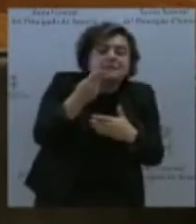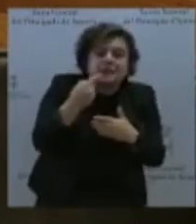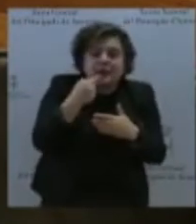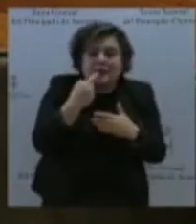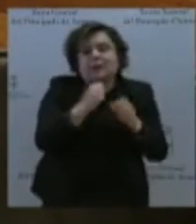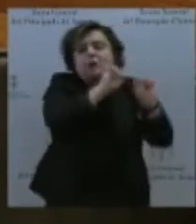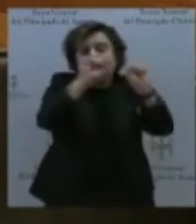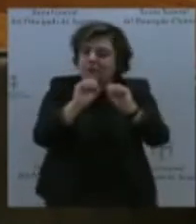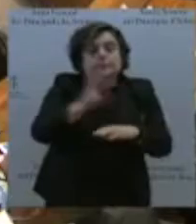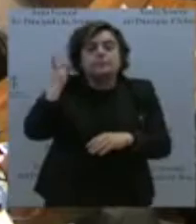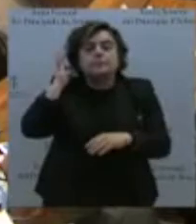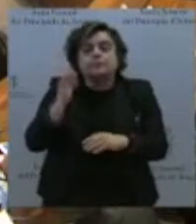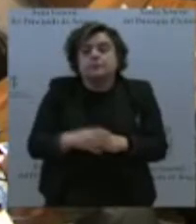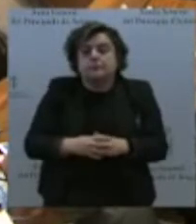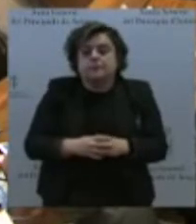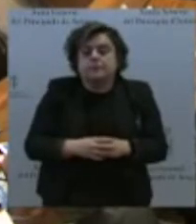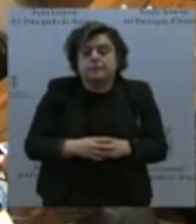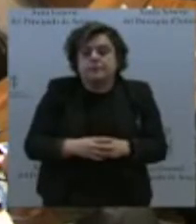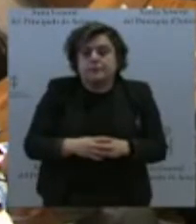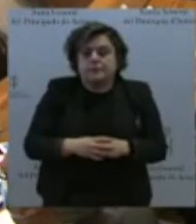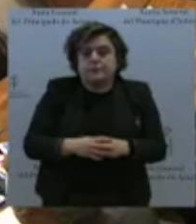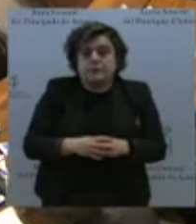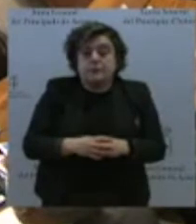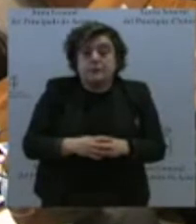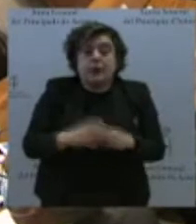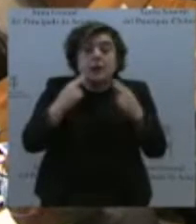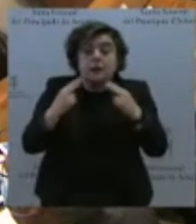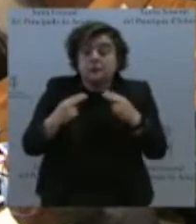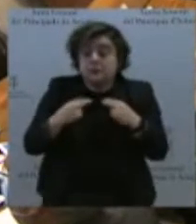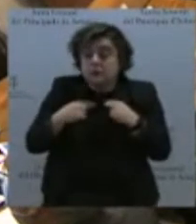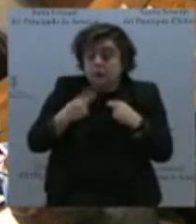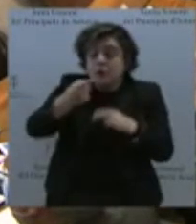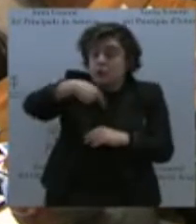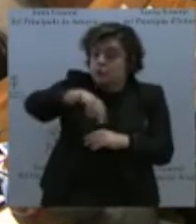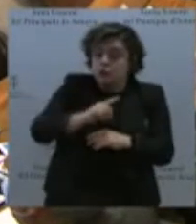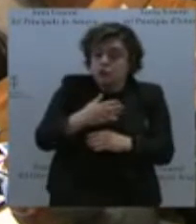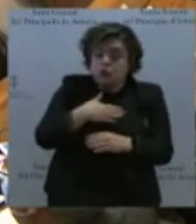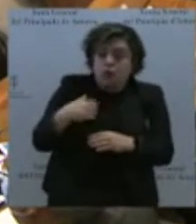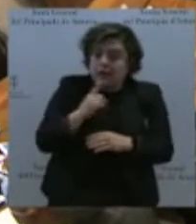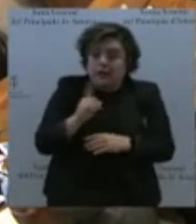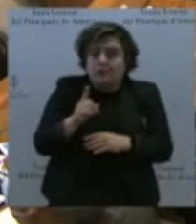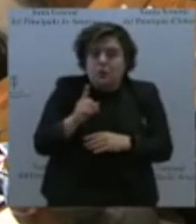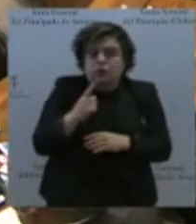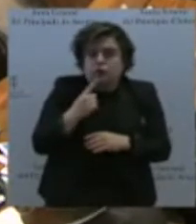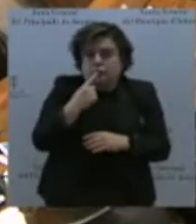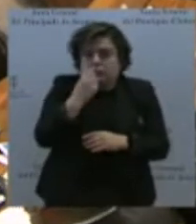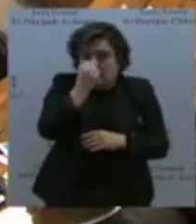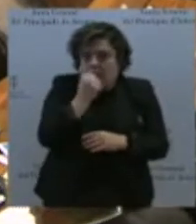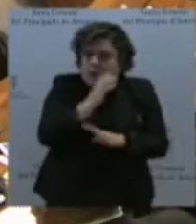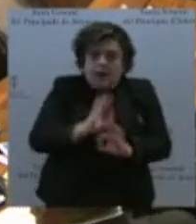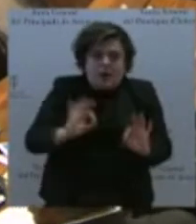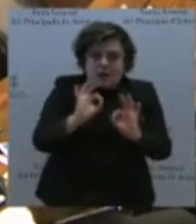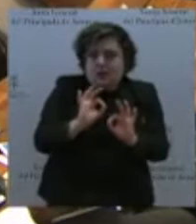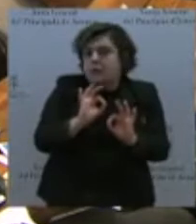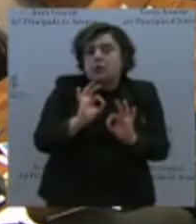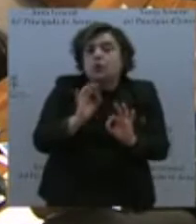seguir el juego. Nada más. Gracias. Señoría, nosotros no pretendemos acallar a nadie, todo lo contrario. Nosotros estamos para ayudar a la gente. Y